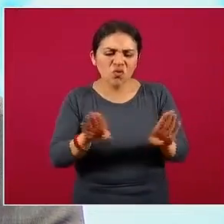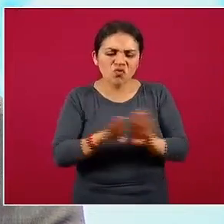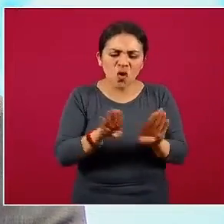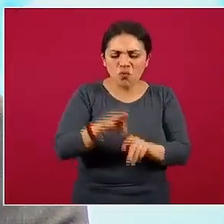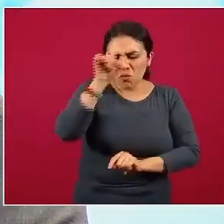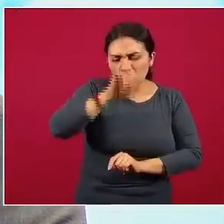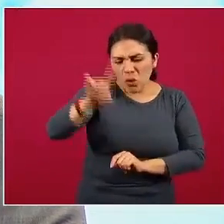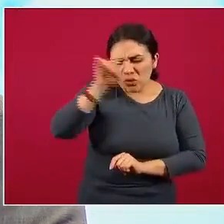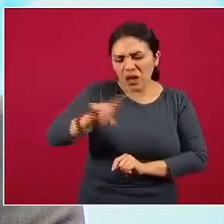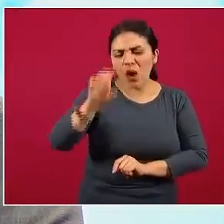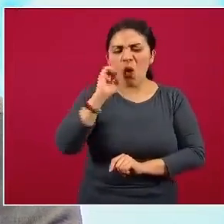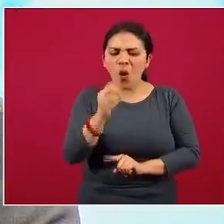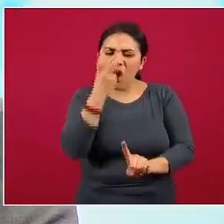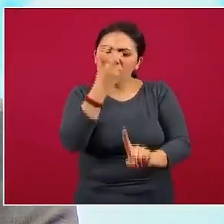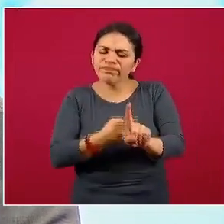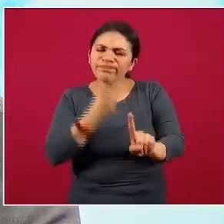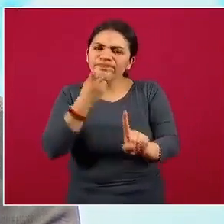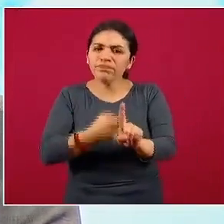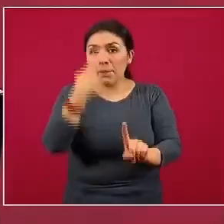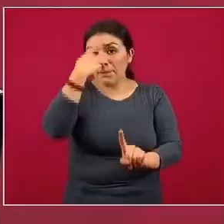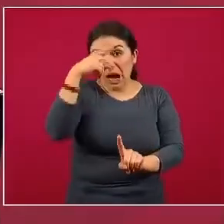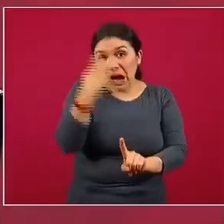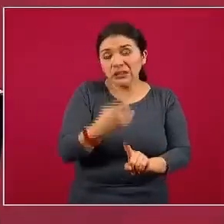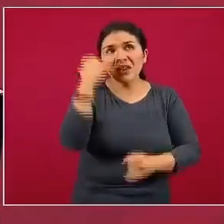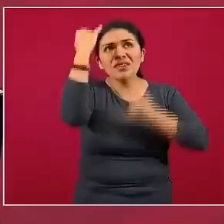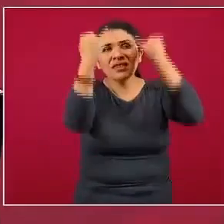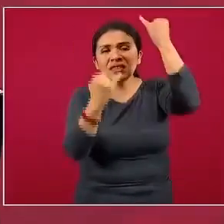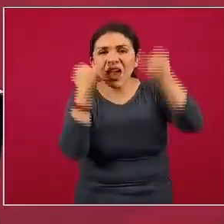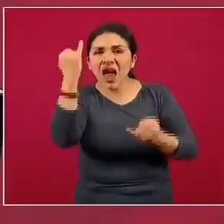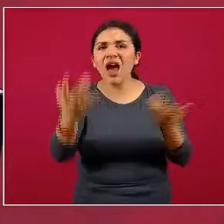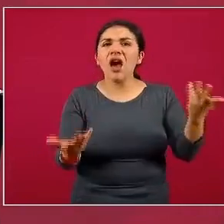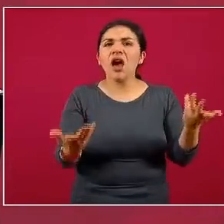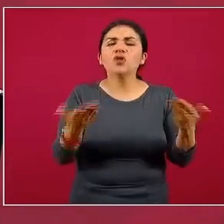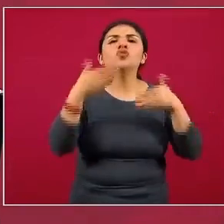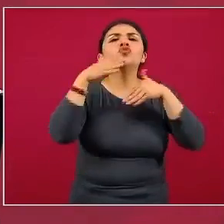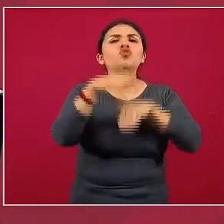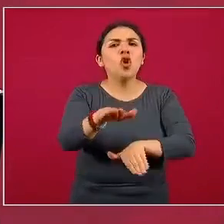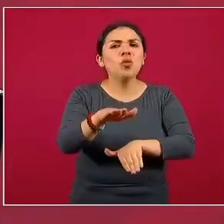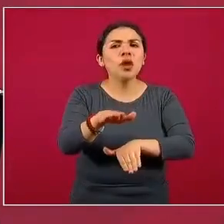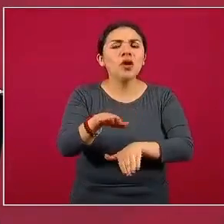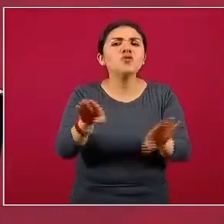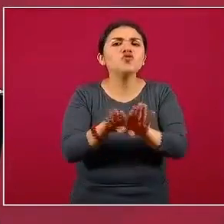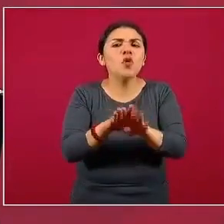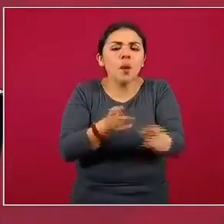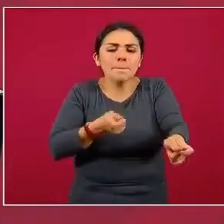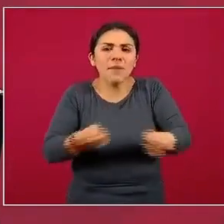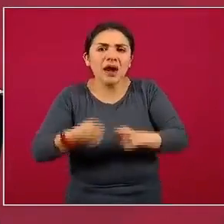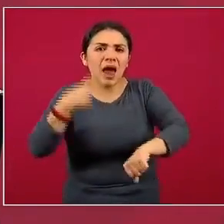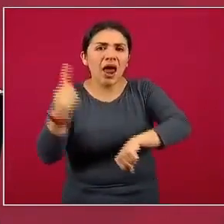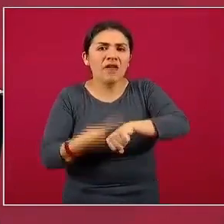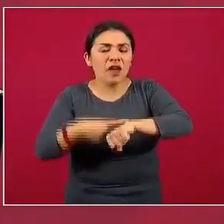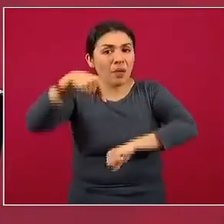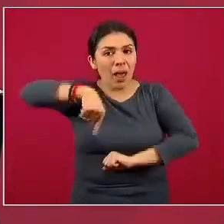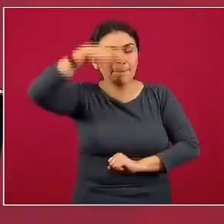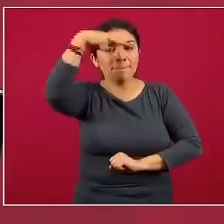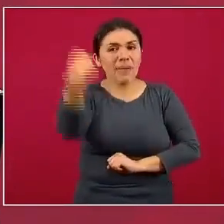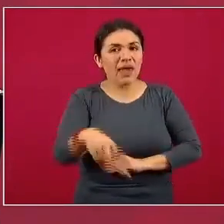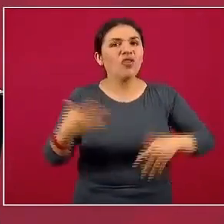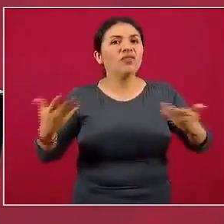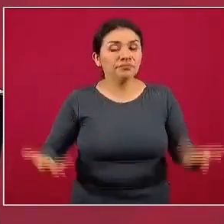sugerencias, críticas constructivas, ideas sobre el manejo de la pandemia en México.